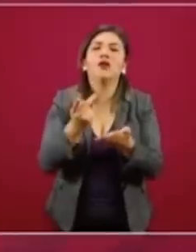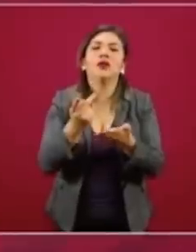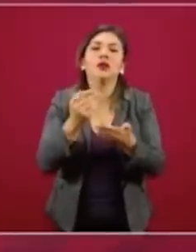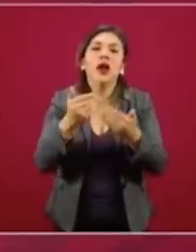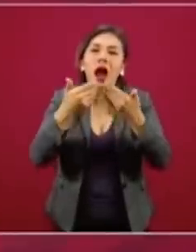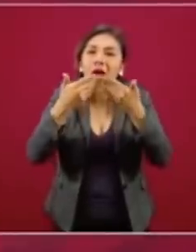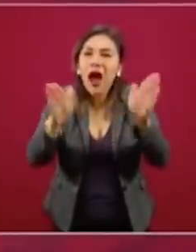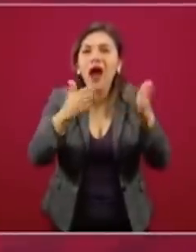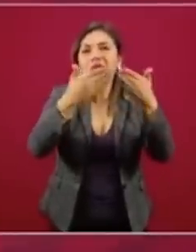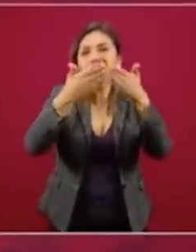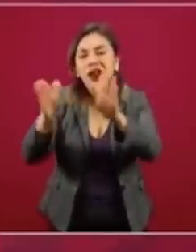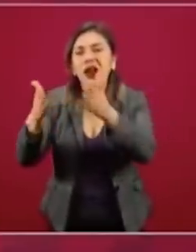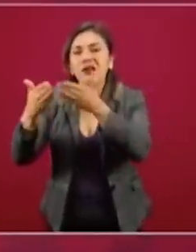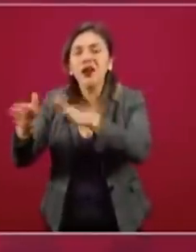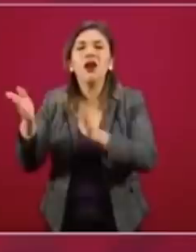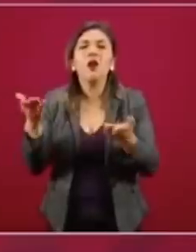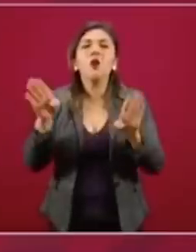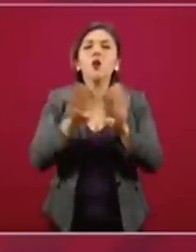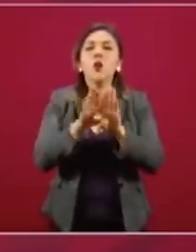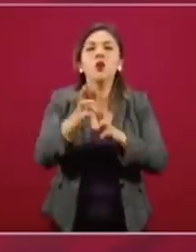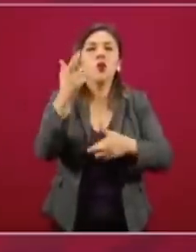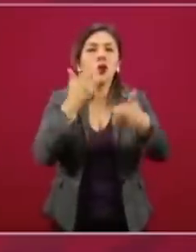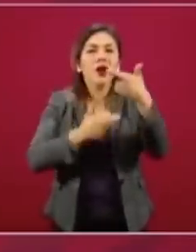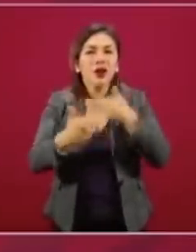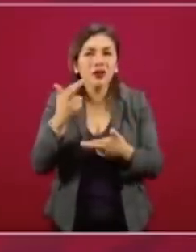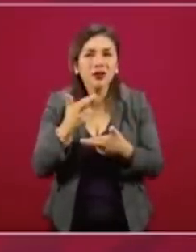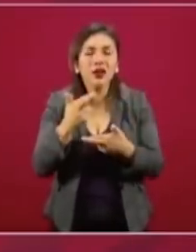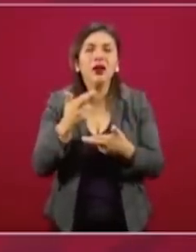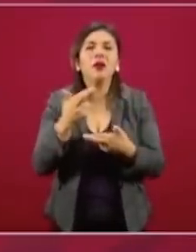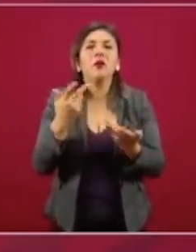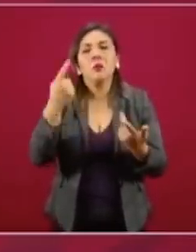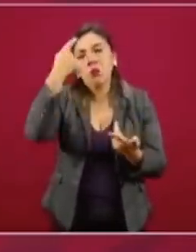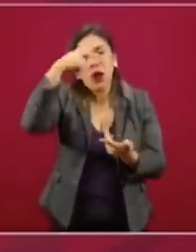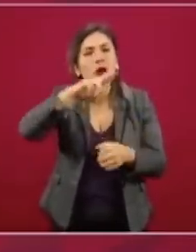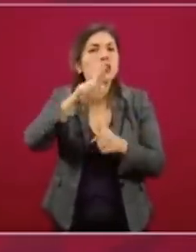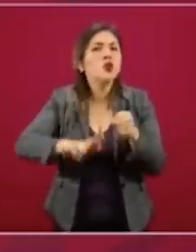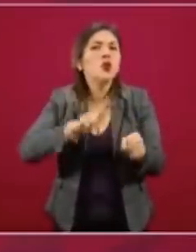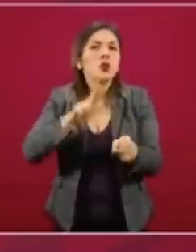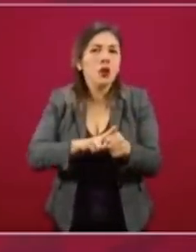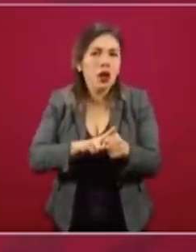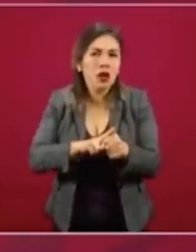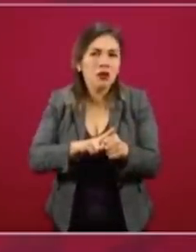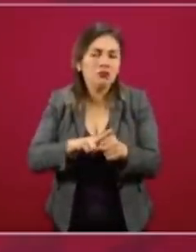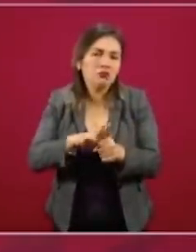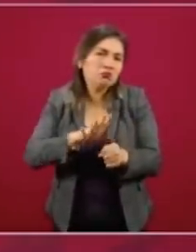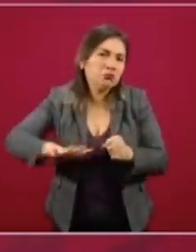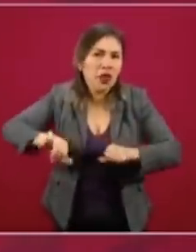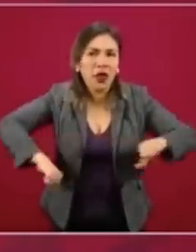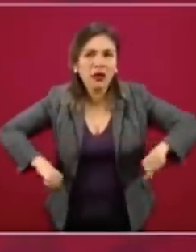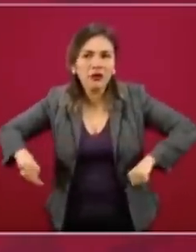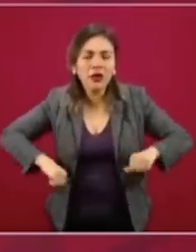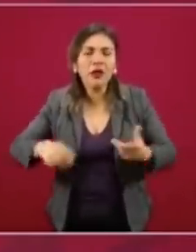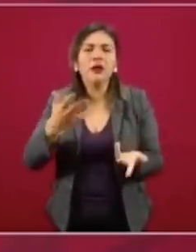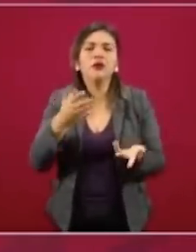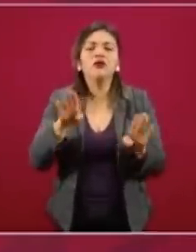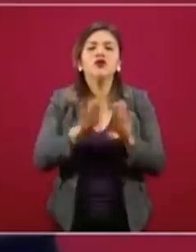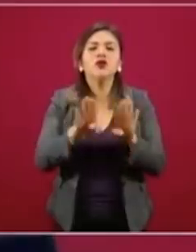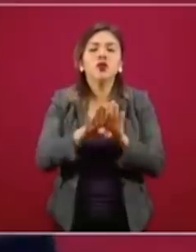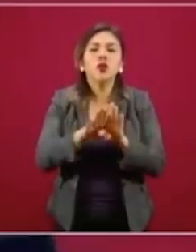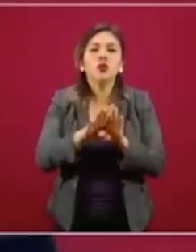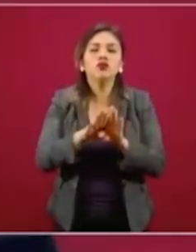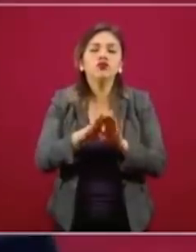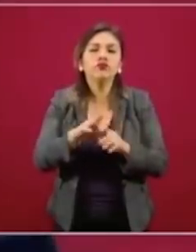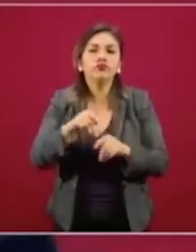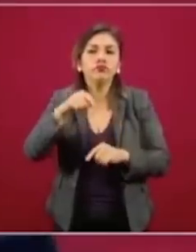cómo vamos a regresar a la normalidad, tanto en lo territorial